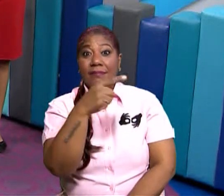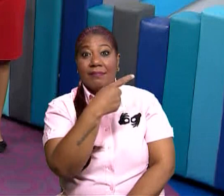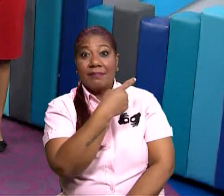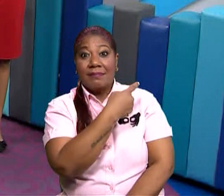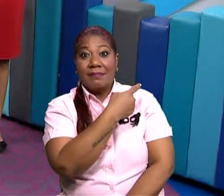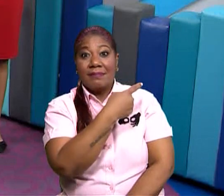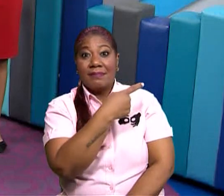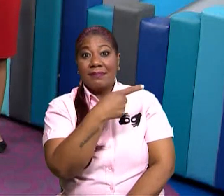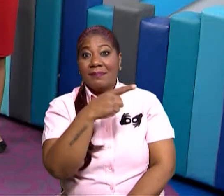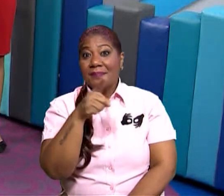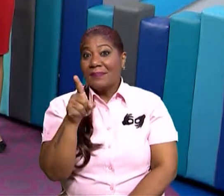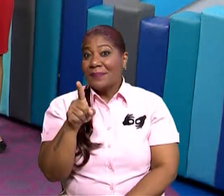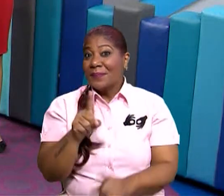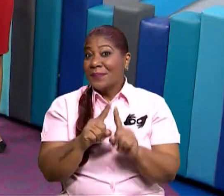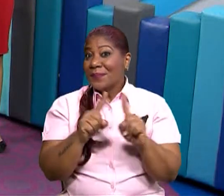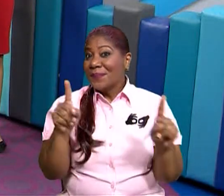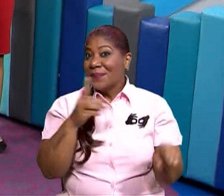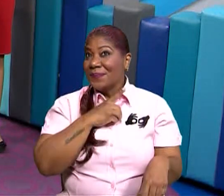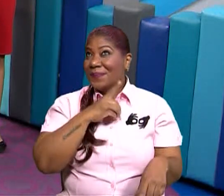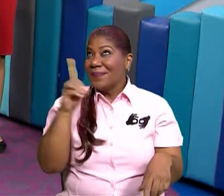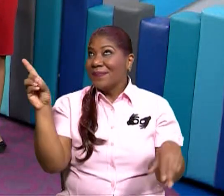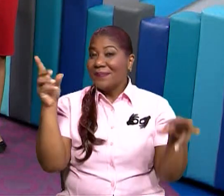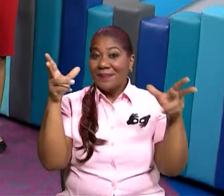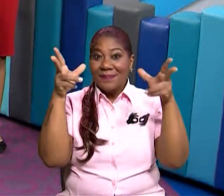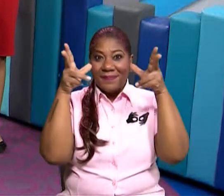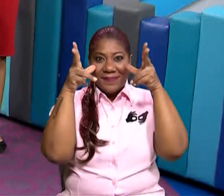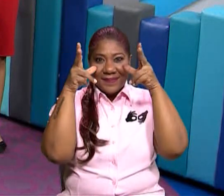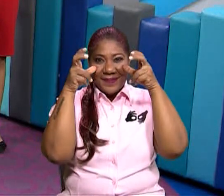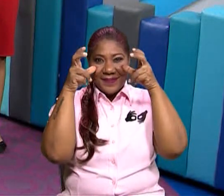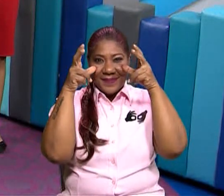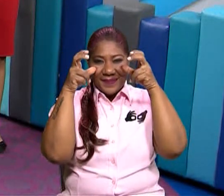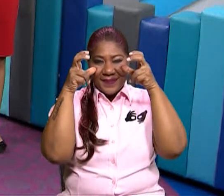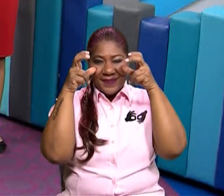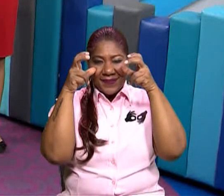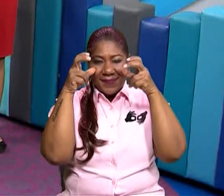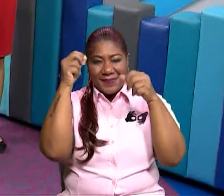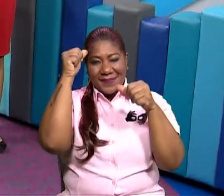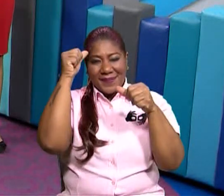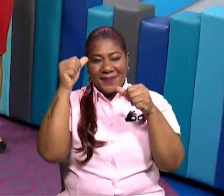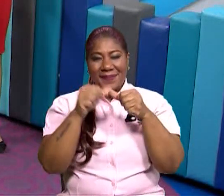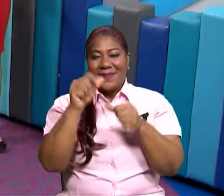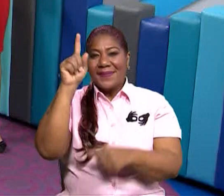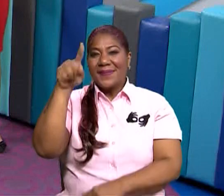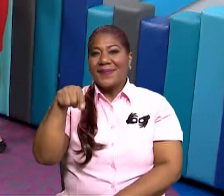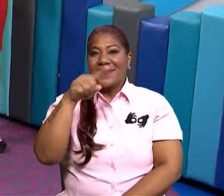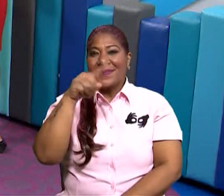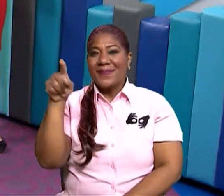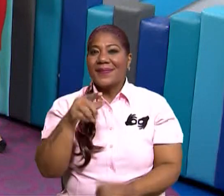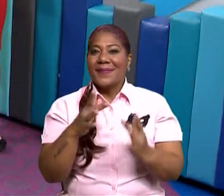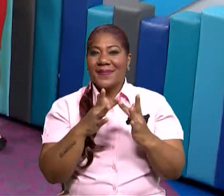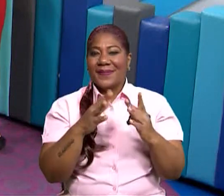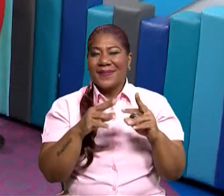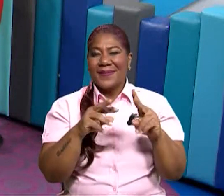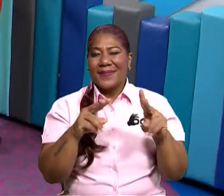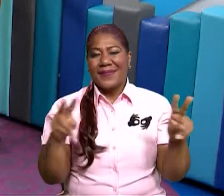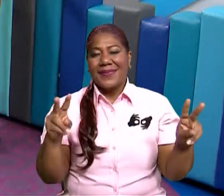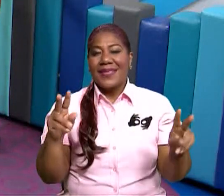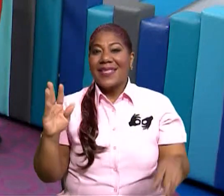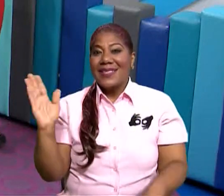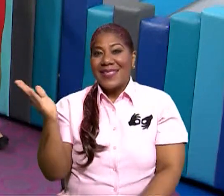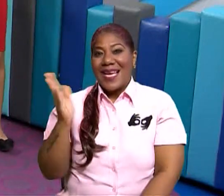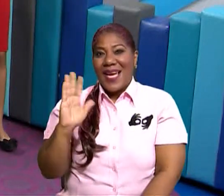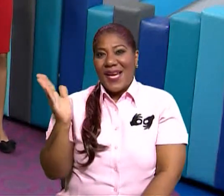tú no ves, nosotros te vemos, pero Dios nos observa. Y recuerden que la estrella se conecta con la